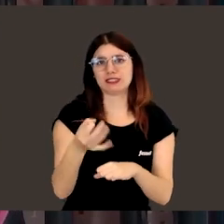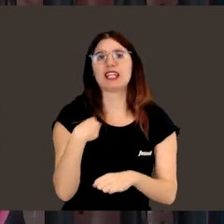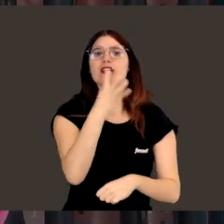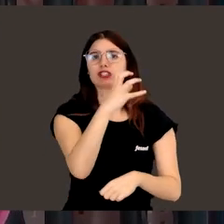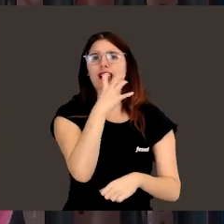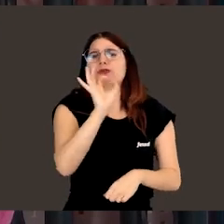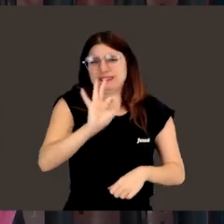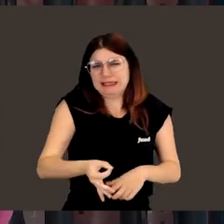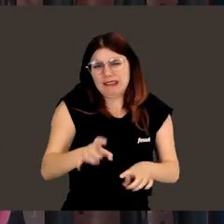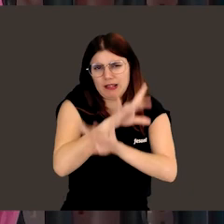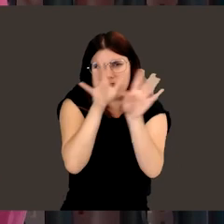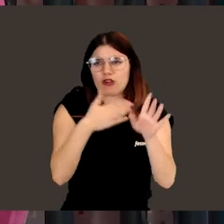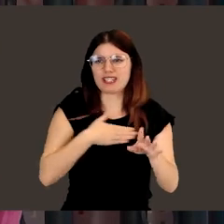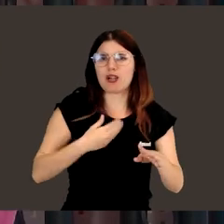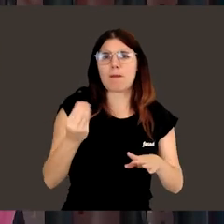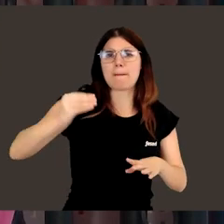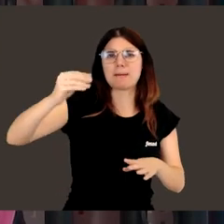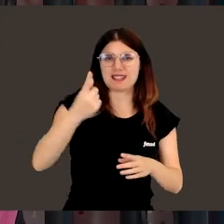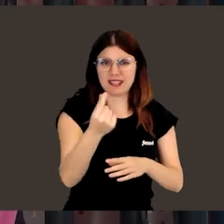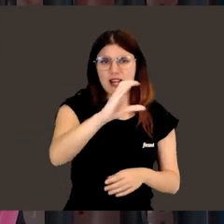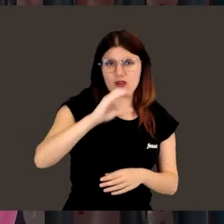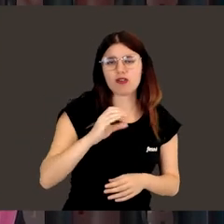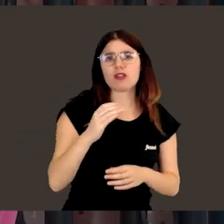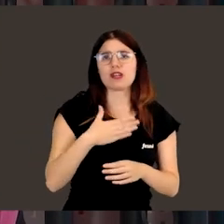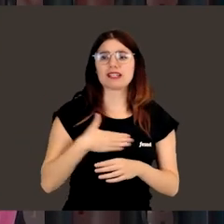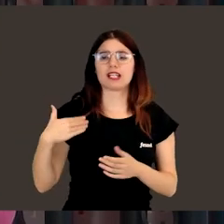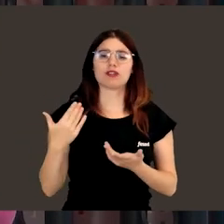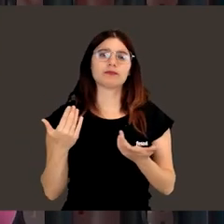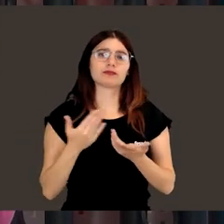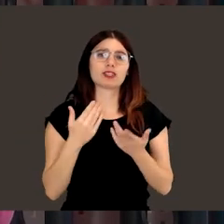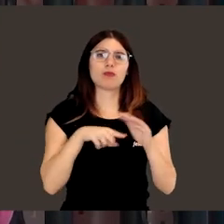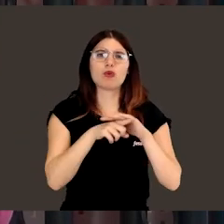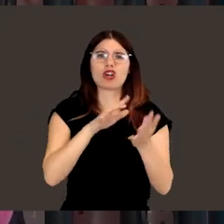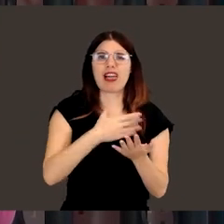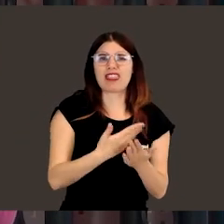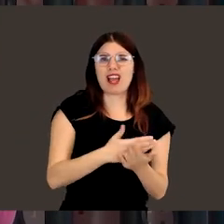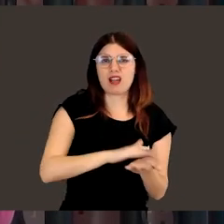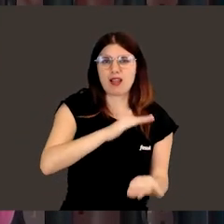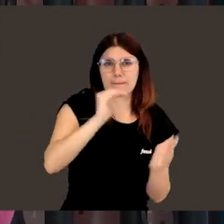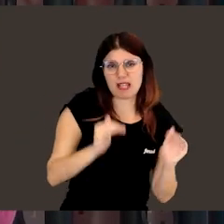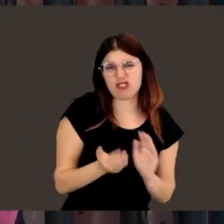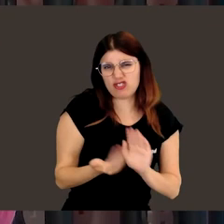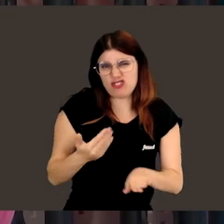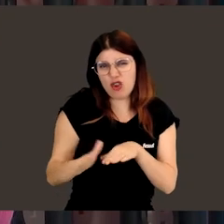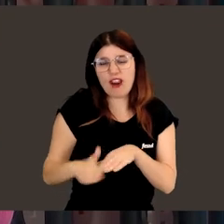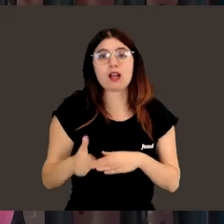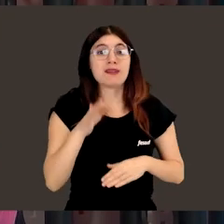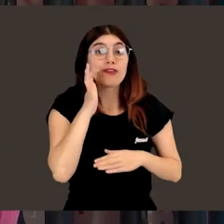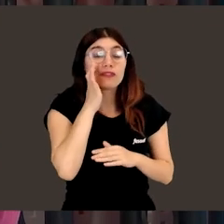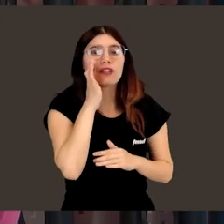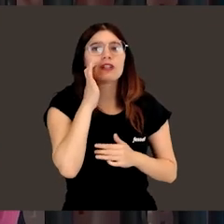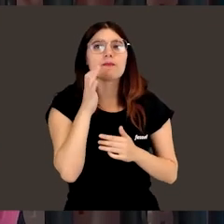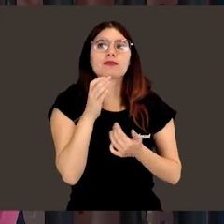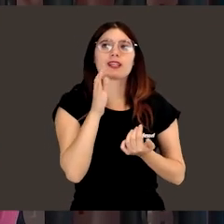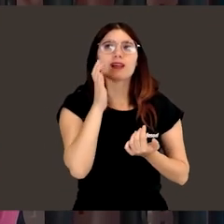claro que falta. Nos quejamos, claro que nos quejamos. Queremos más dinero, queremos menos burocracia, eso nos sobra.